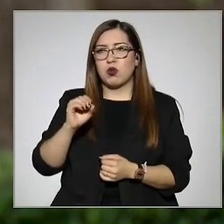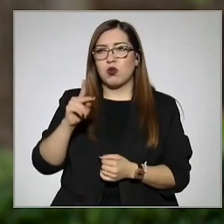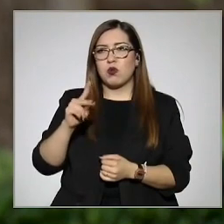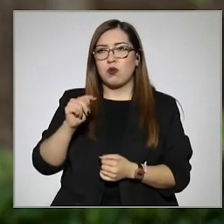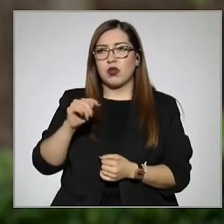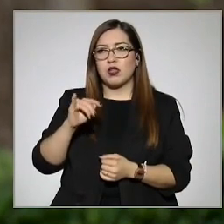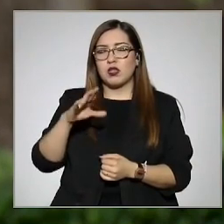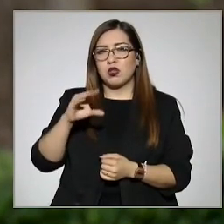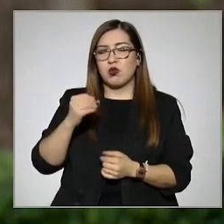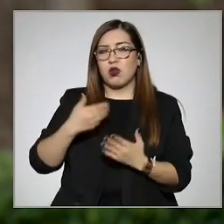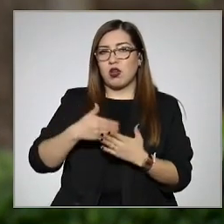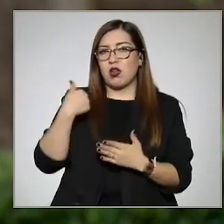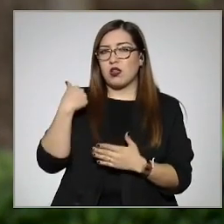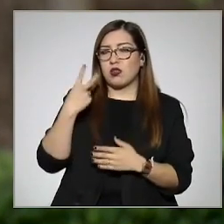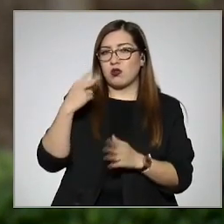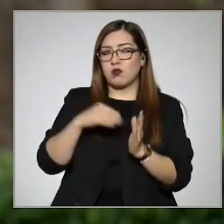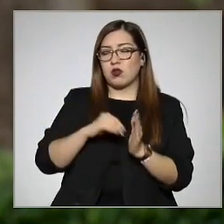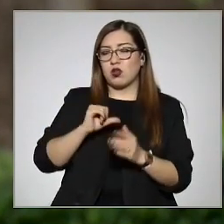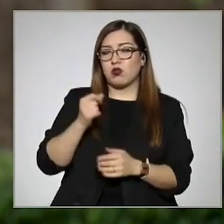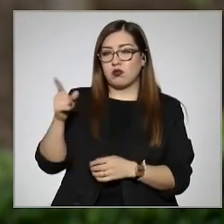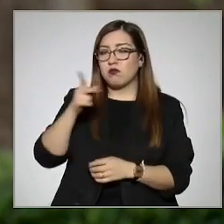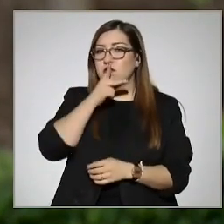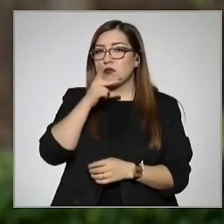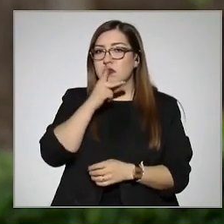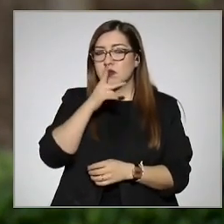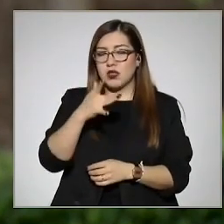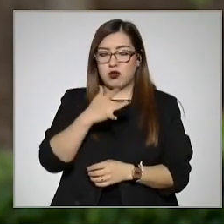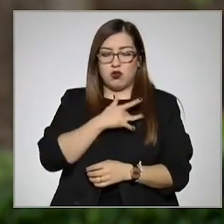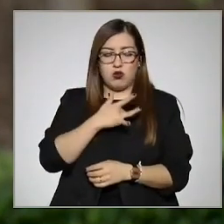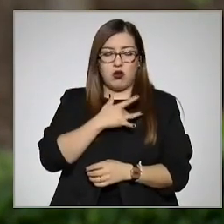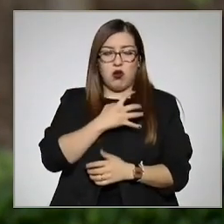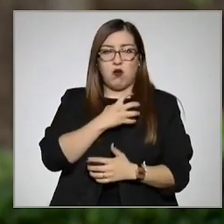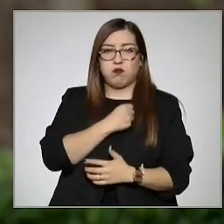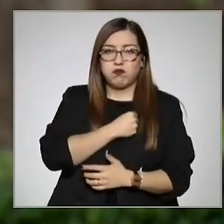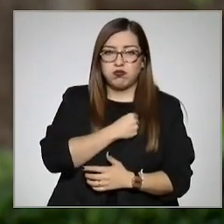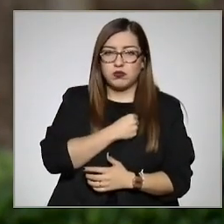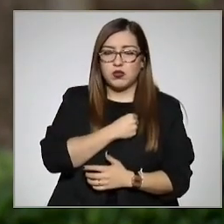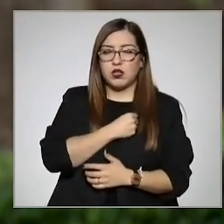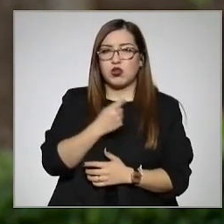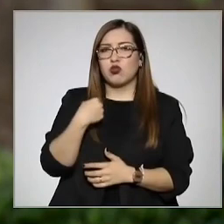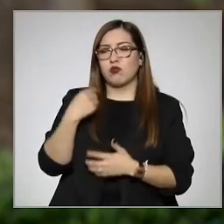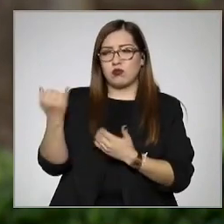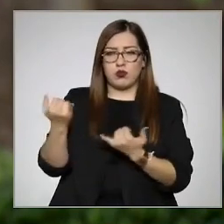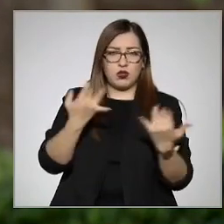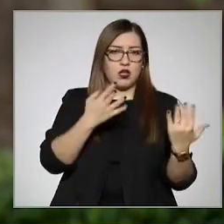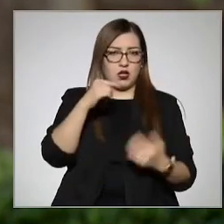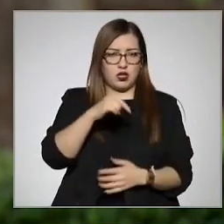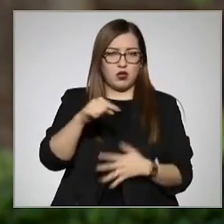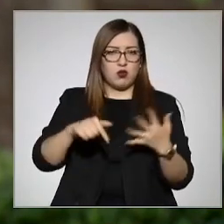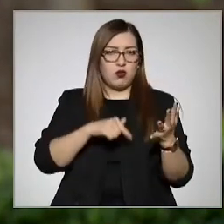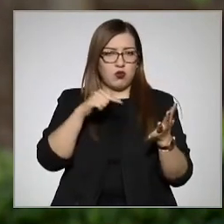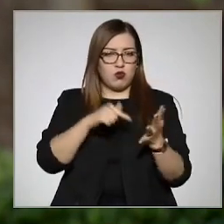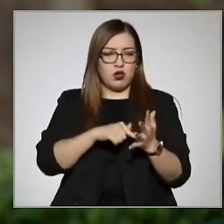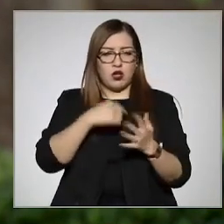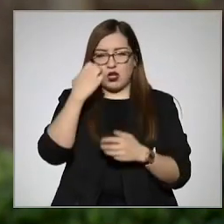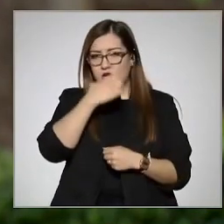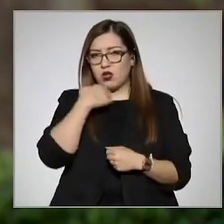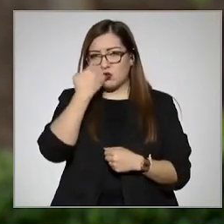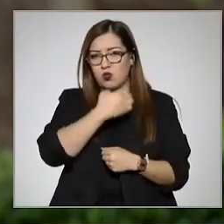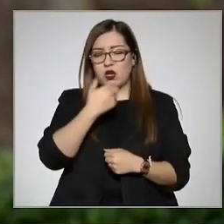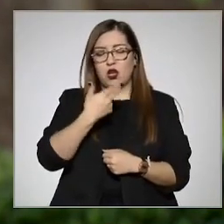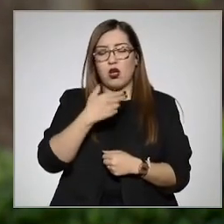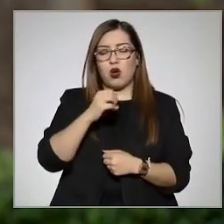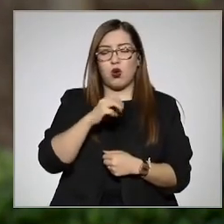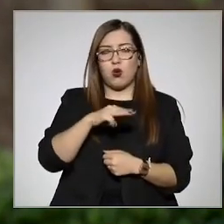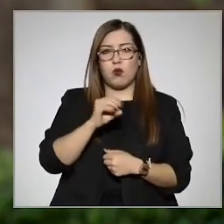un infarto agudo al miocardio, su corazón quedó al 30%. Este, yo lo traje a la Escuela Nacional de Medicina de Homeopatía a consultas, a la fecha